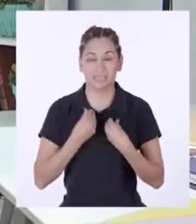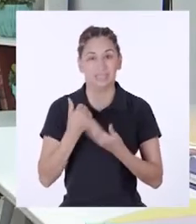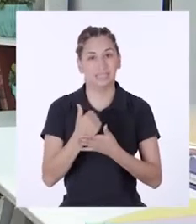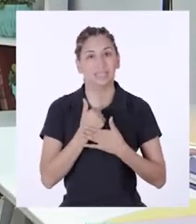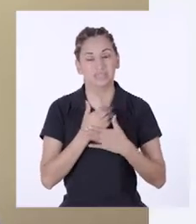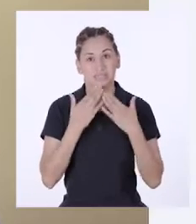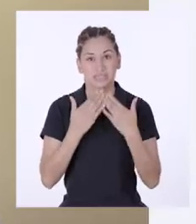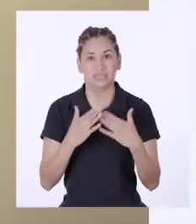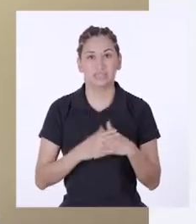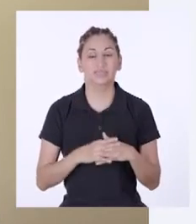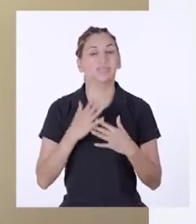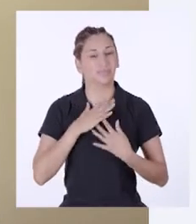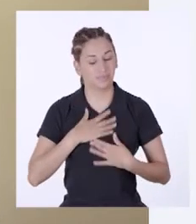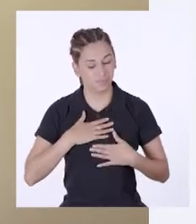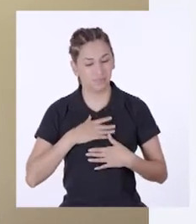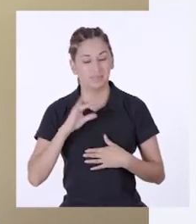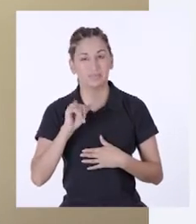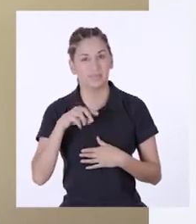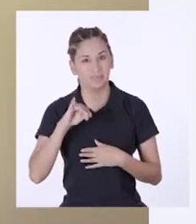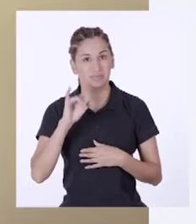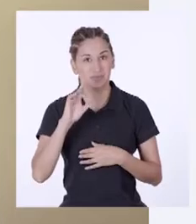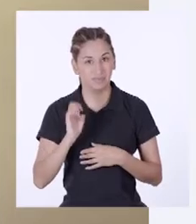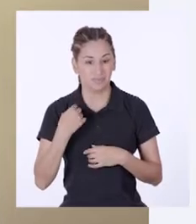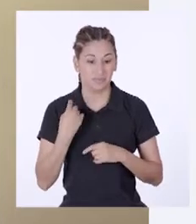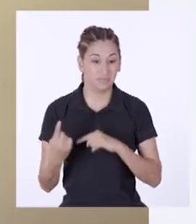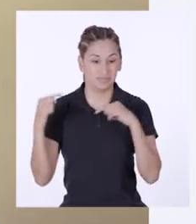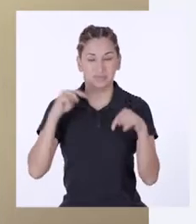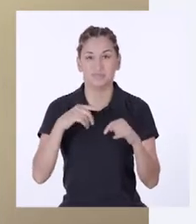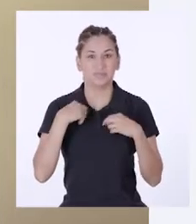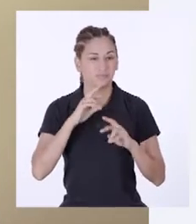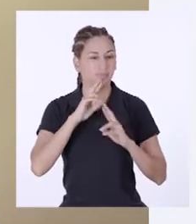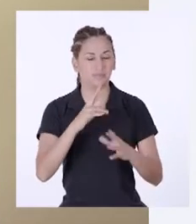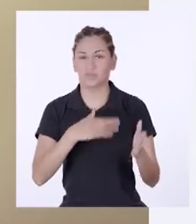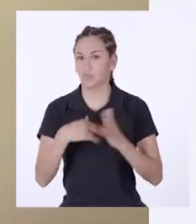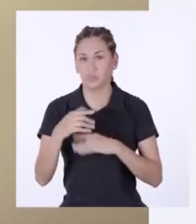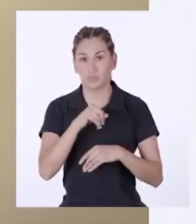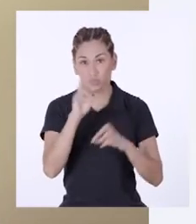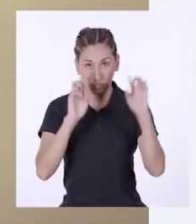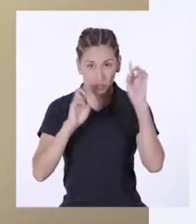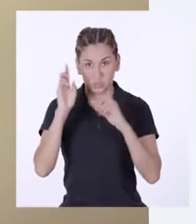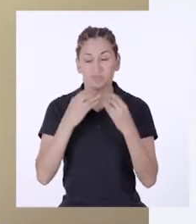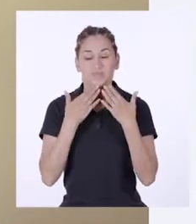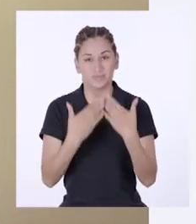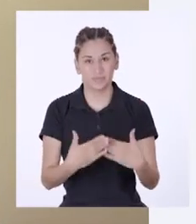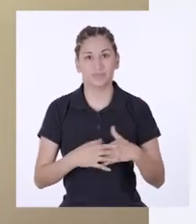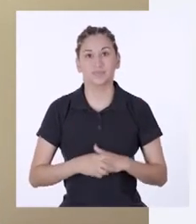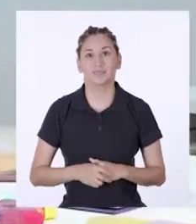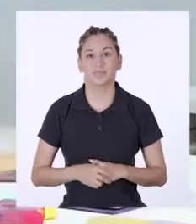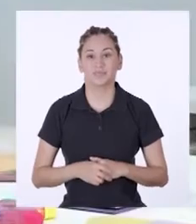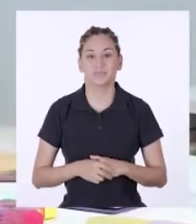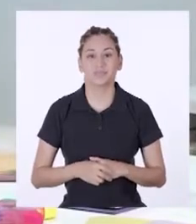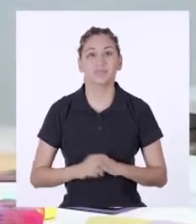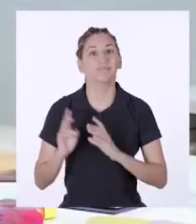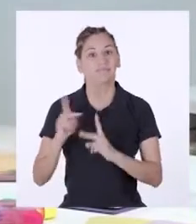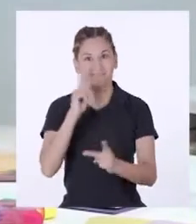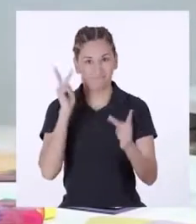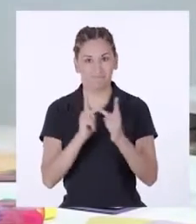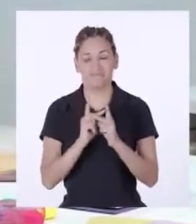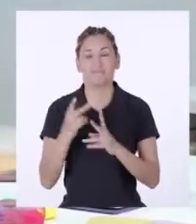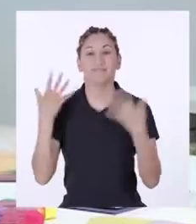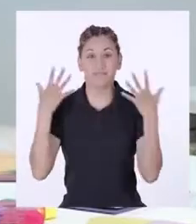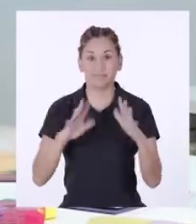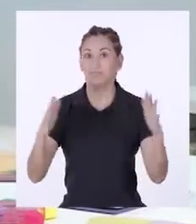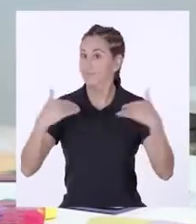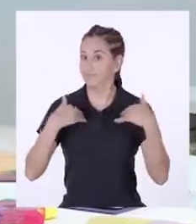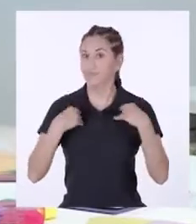preguntas. Un gusto, Yamile. Estoy aquí para responder cualquier duda que tengas. Gracias. Genial.